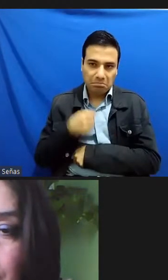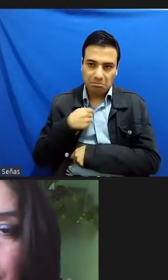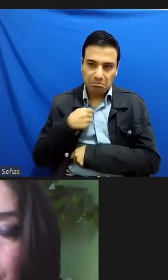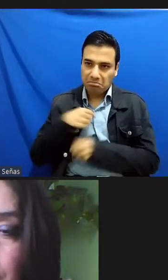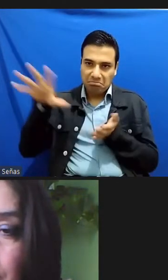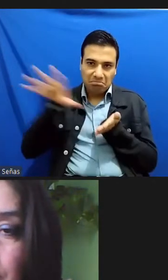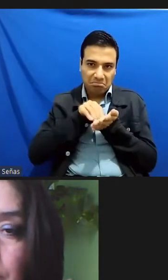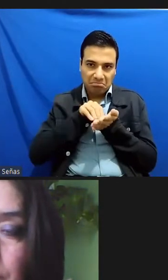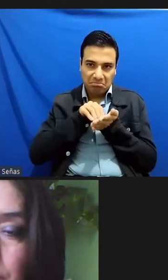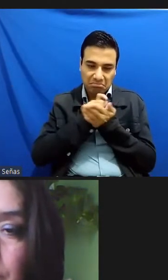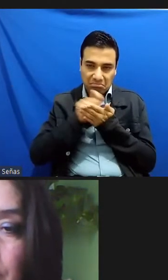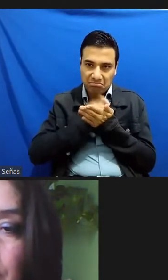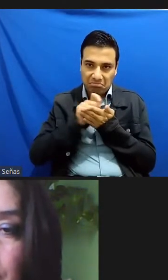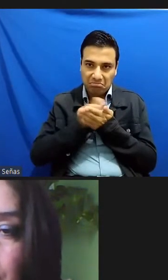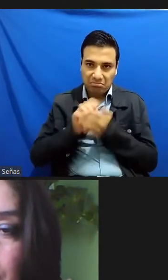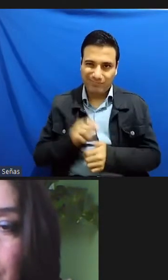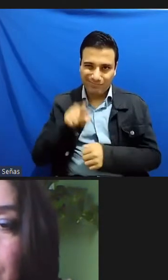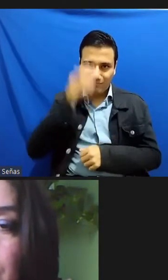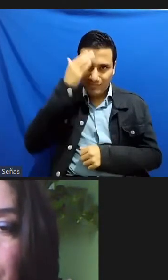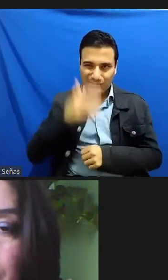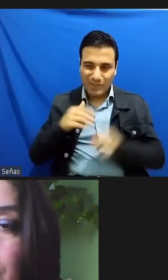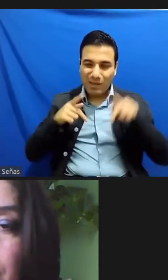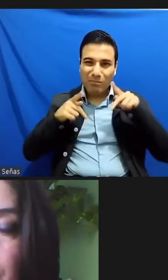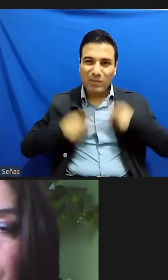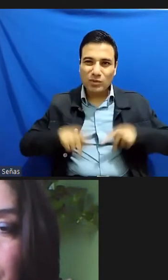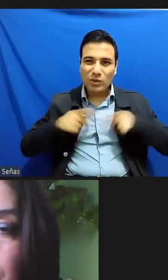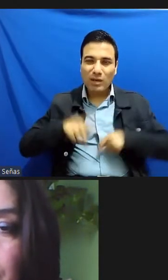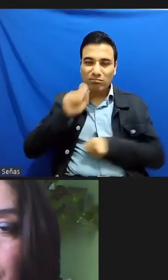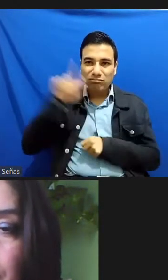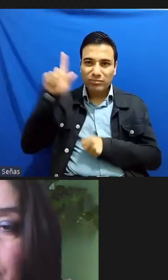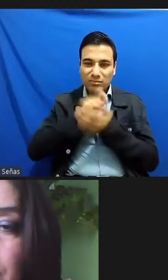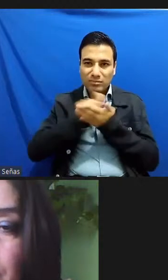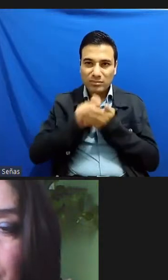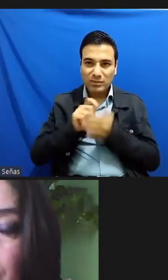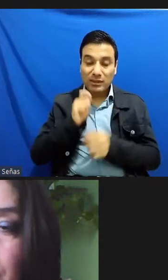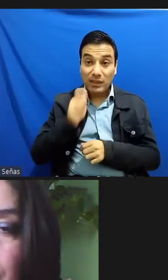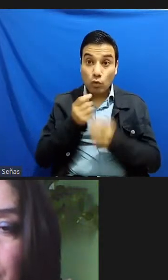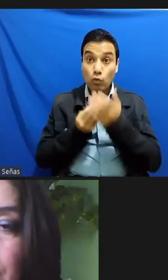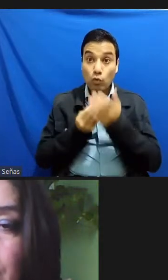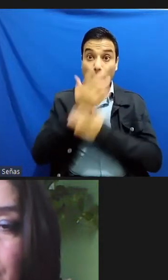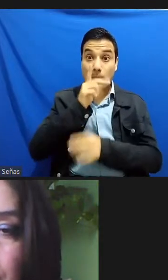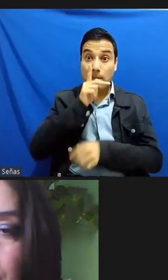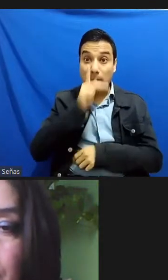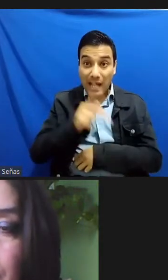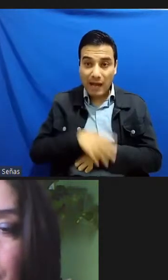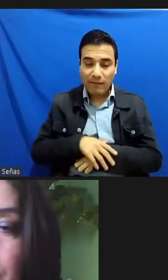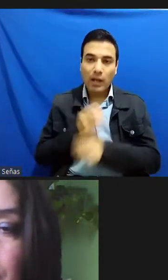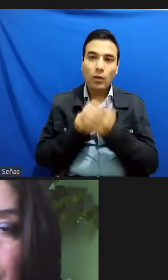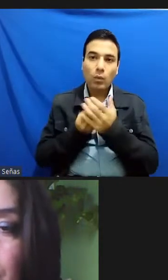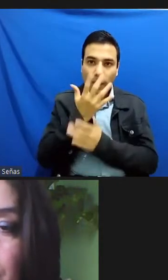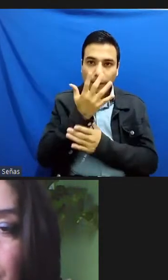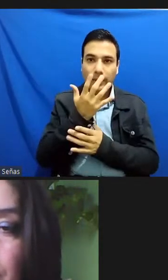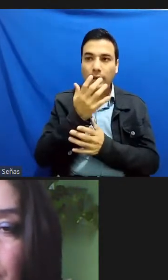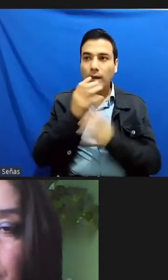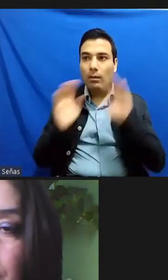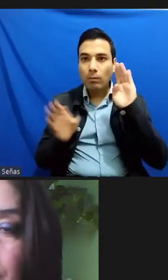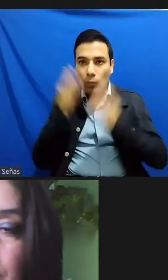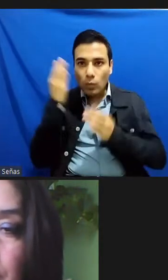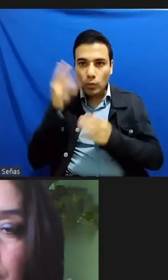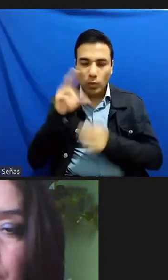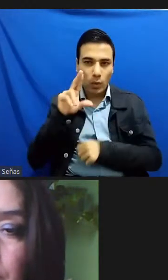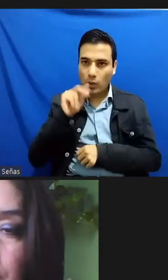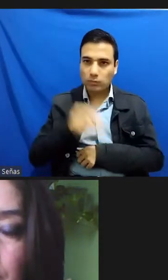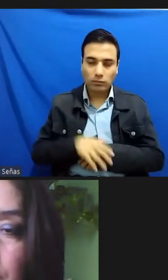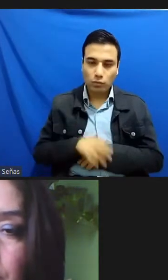recoger y estar alerta atento no a inventar universos no a crear nuevos términos etcétera sino a